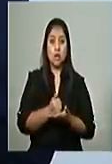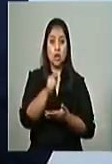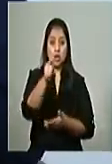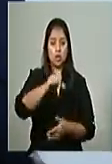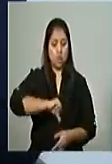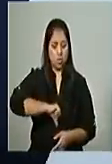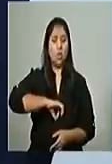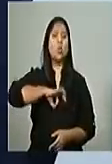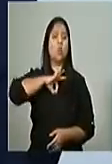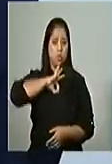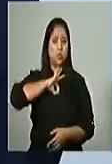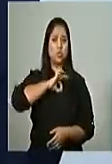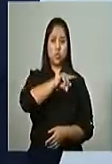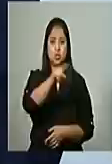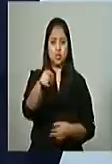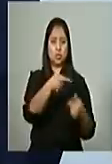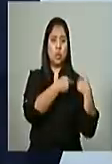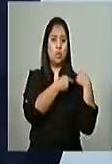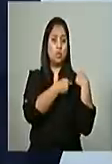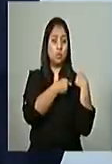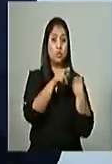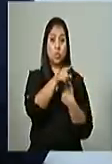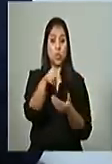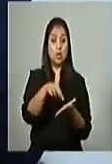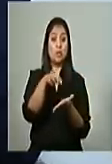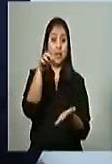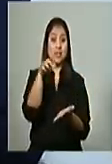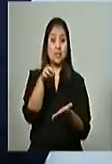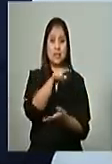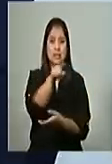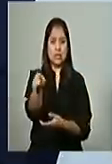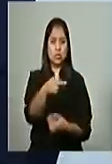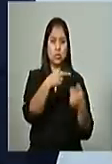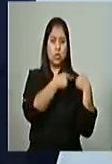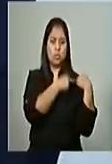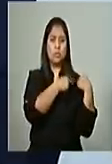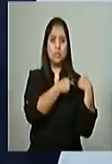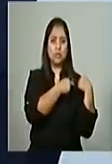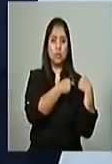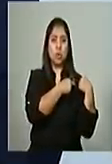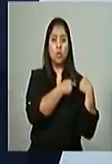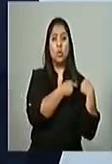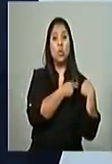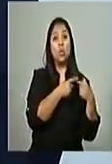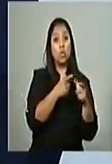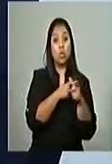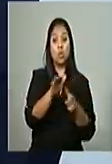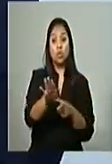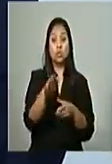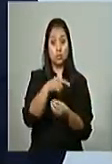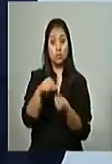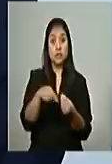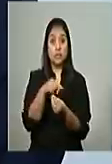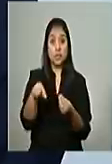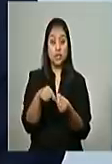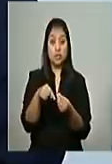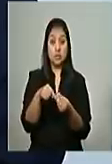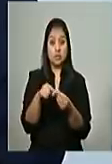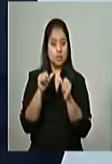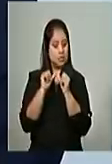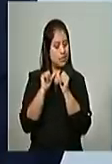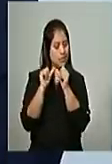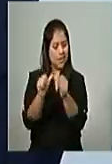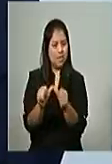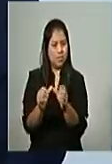orgulloso de su compromiso con el país. De su compromiso con sus familias. Sigamos